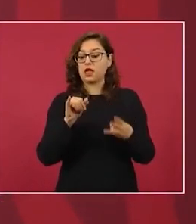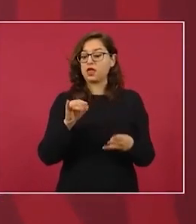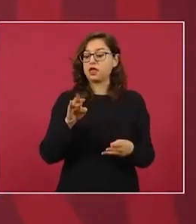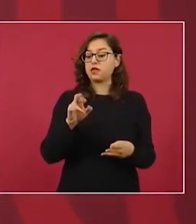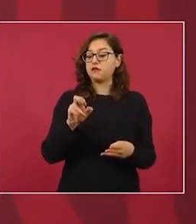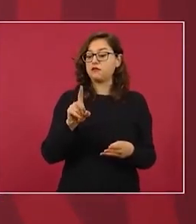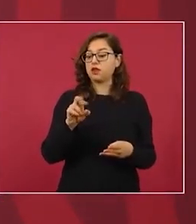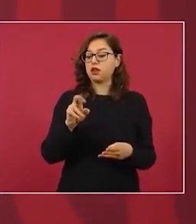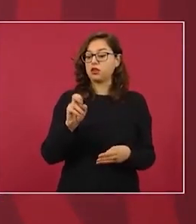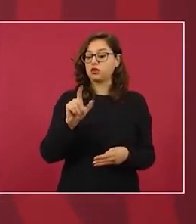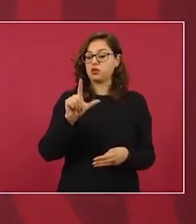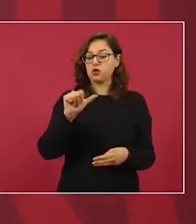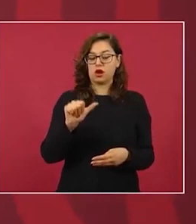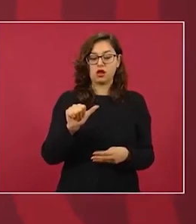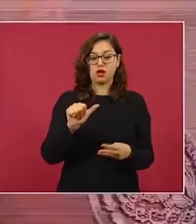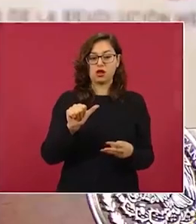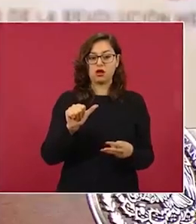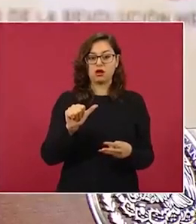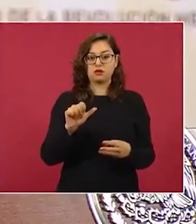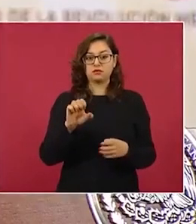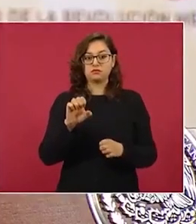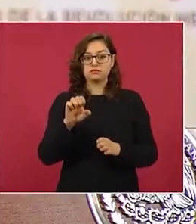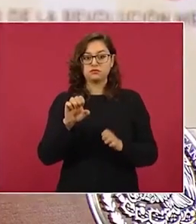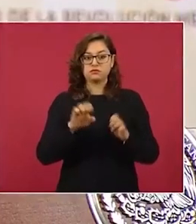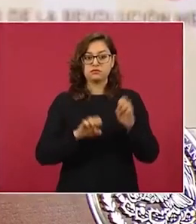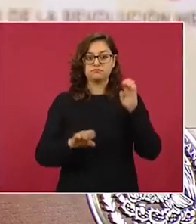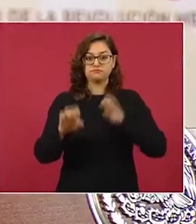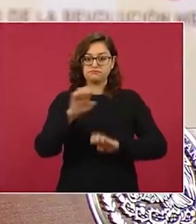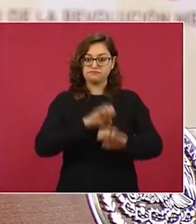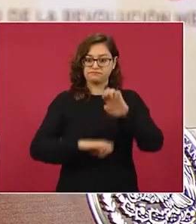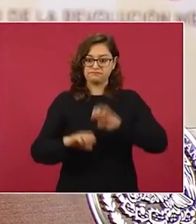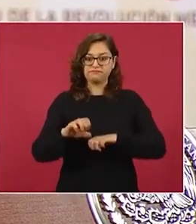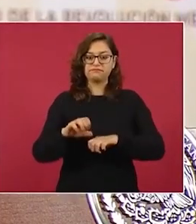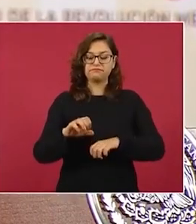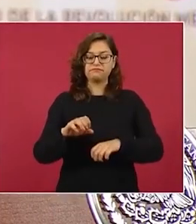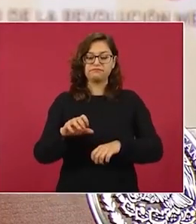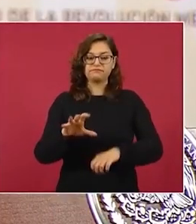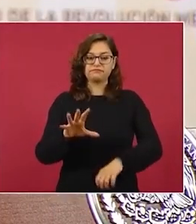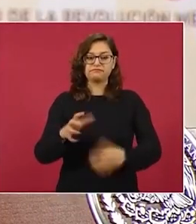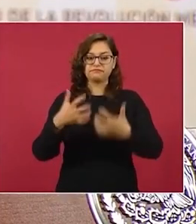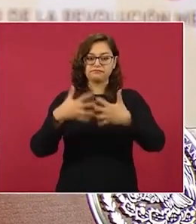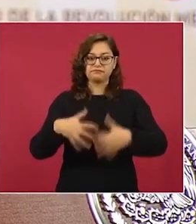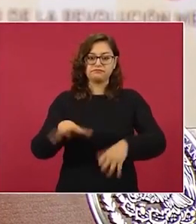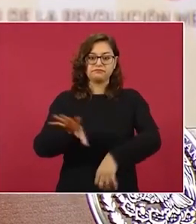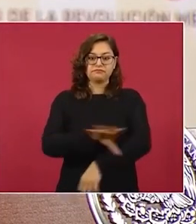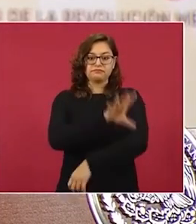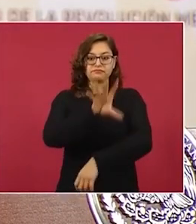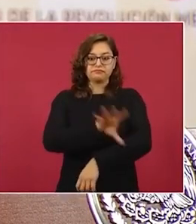del país,